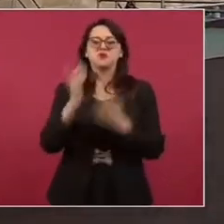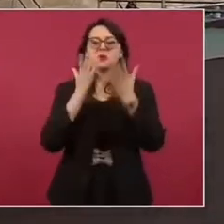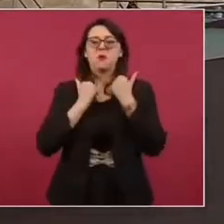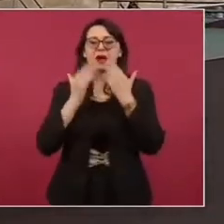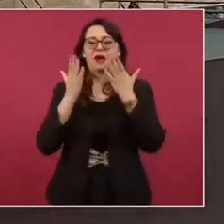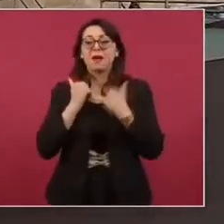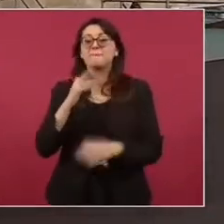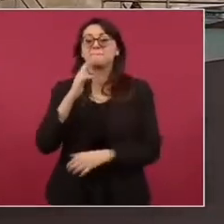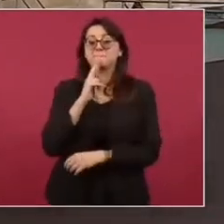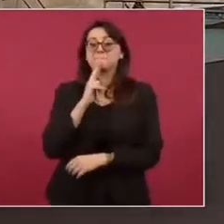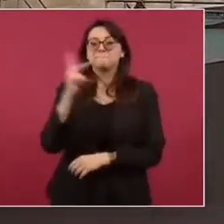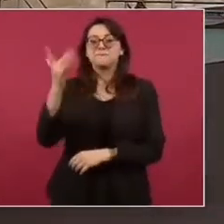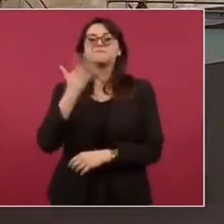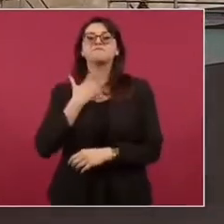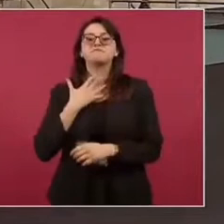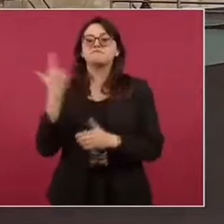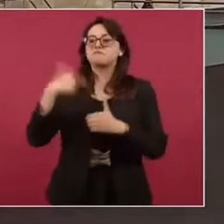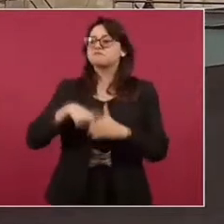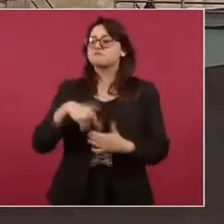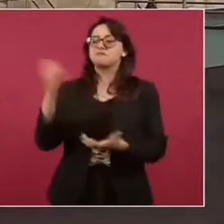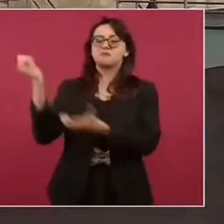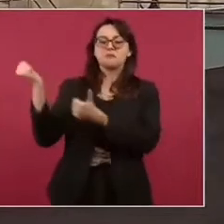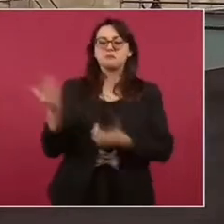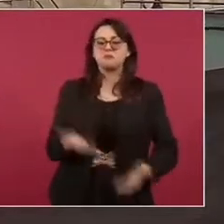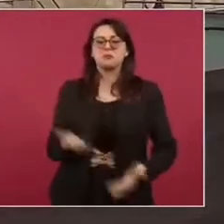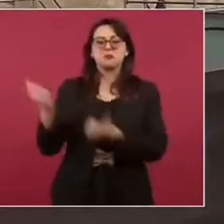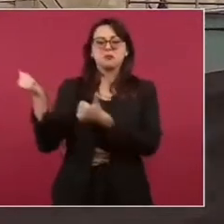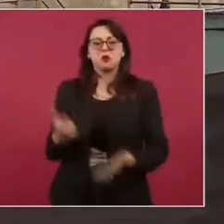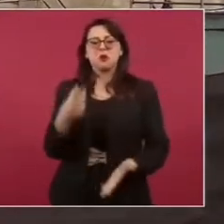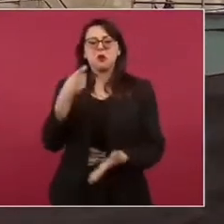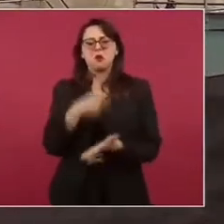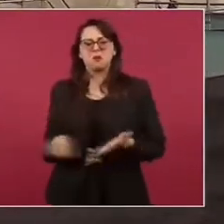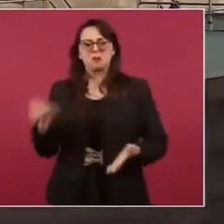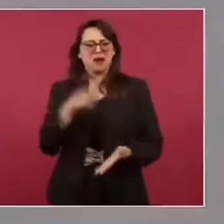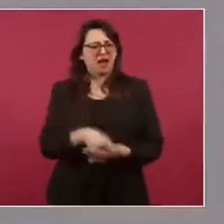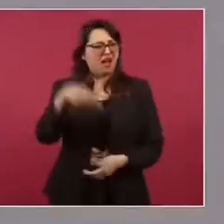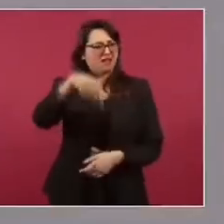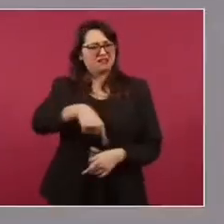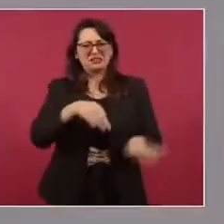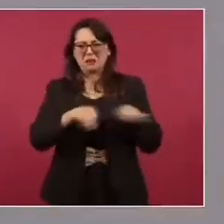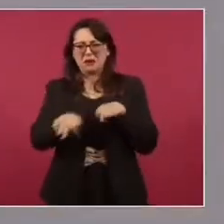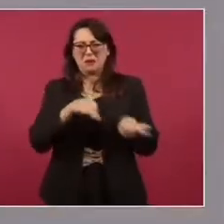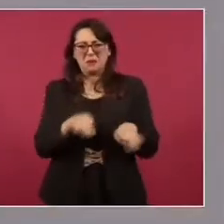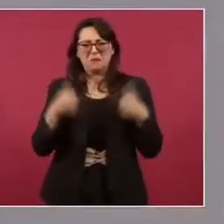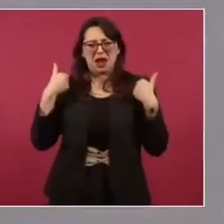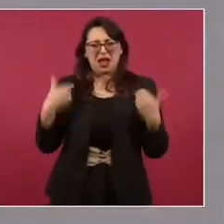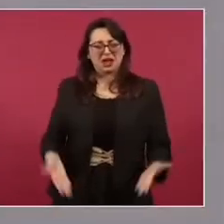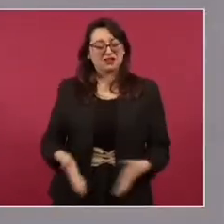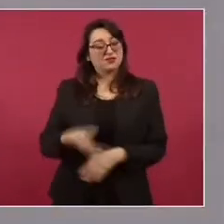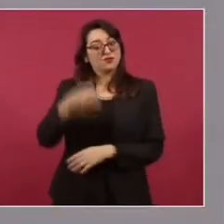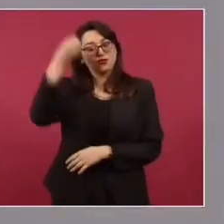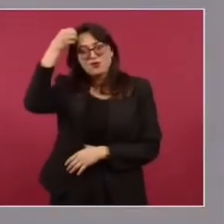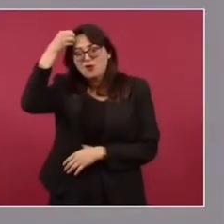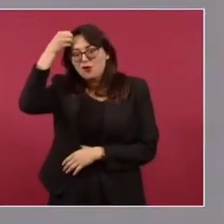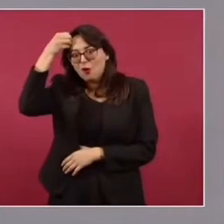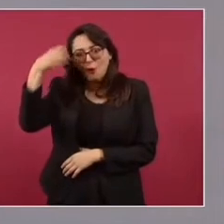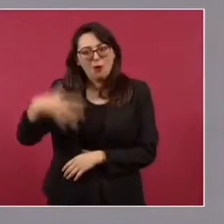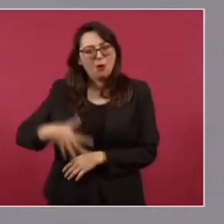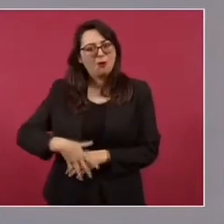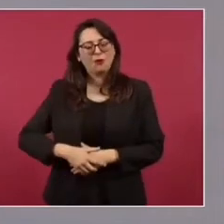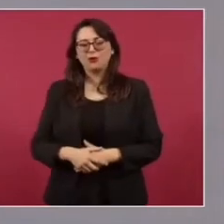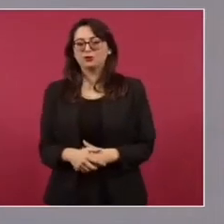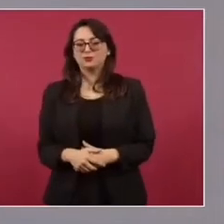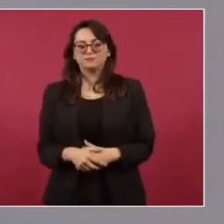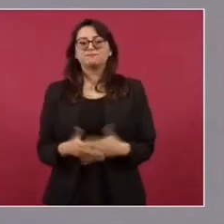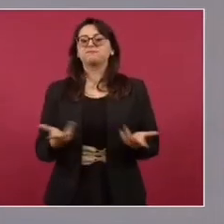importar en una clara actitud perezosa. Y no solo nos conformamos con rescatar